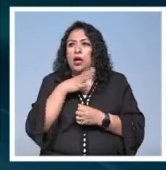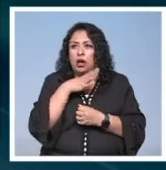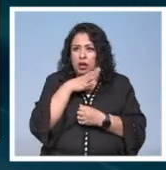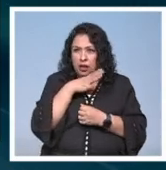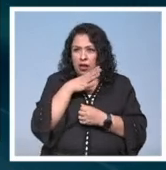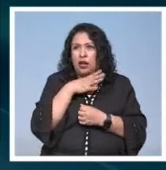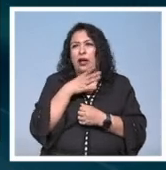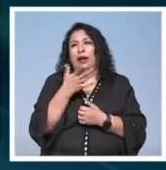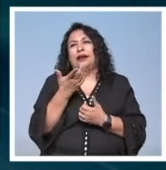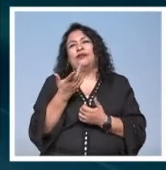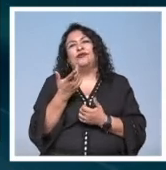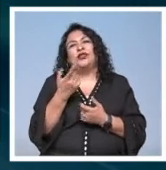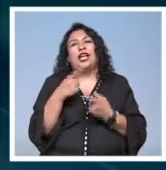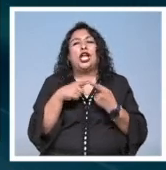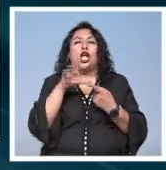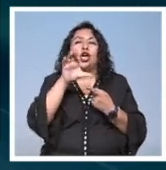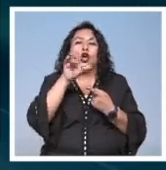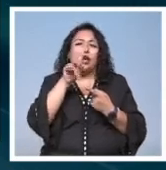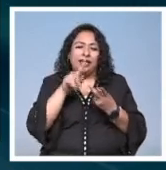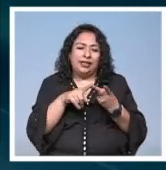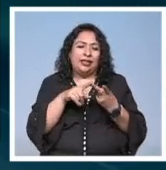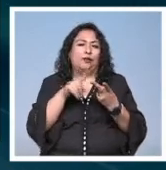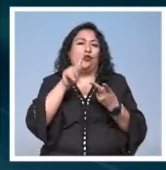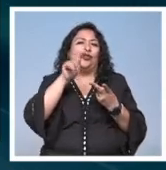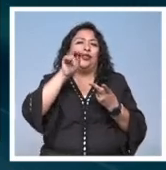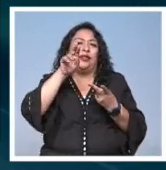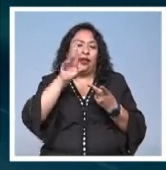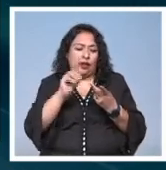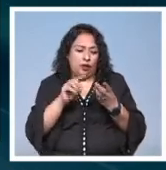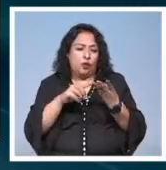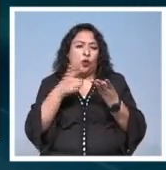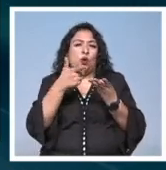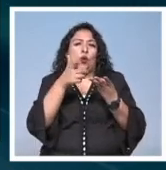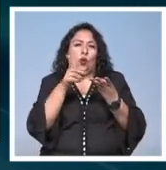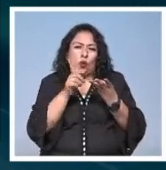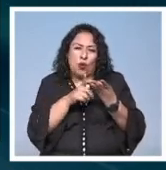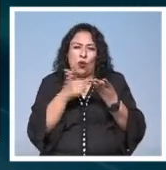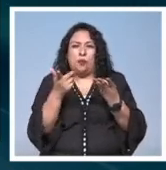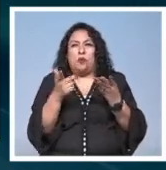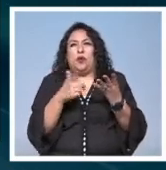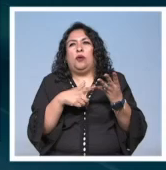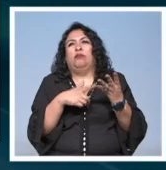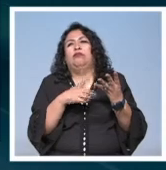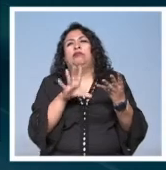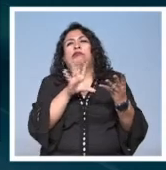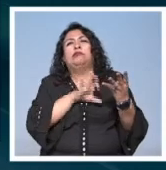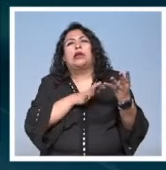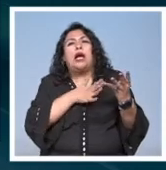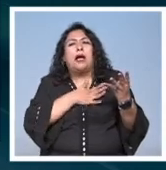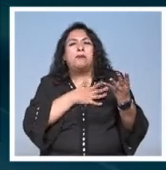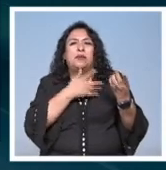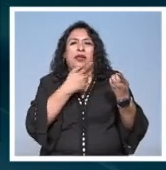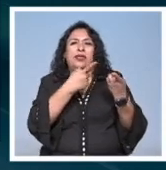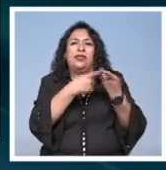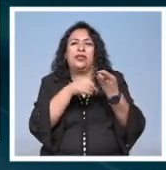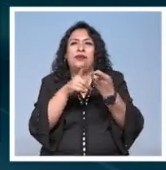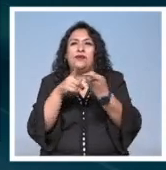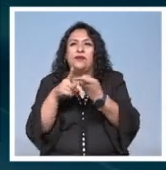tribus grupos amantes como de diferentes